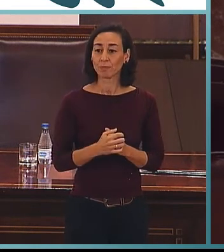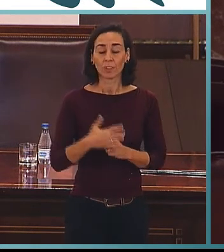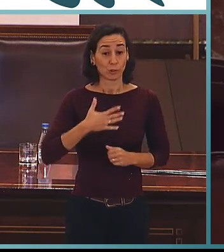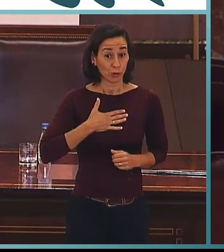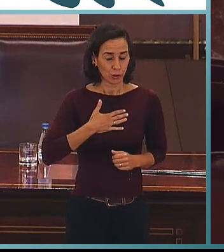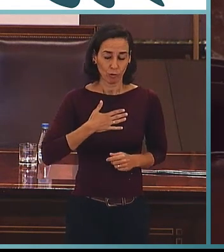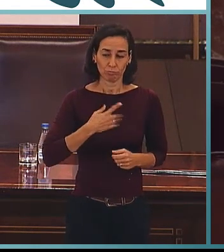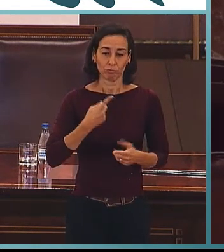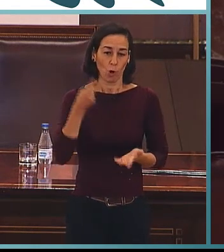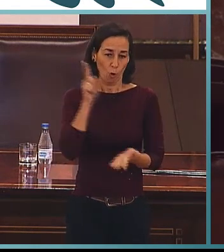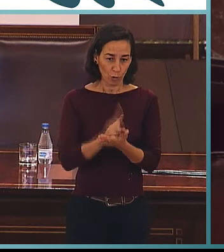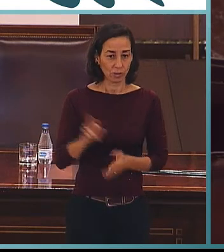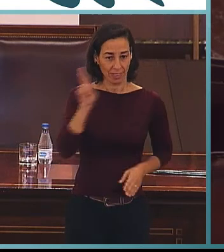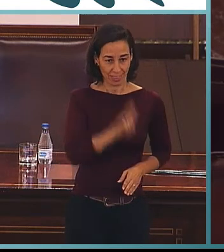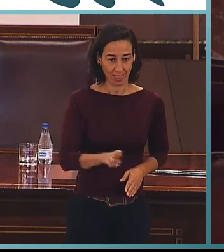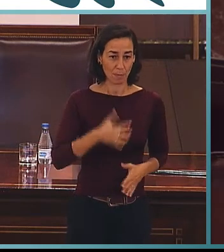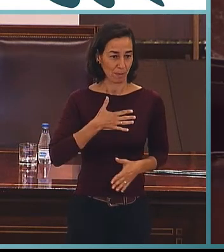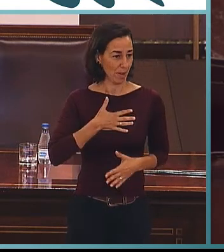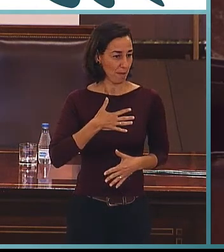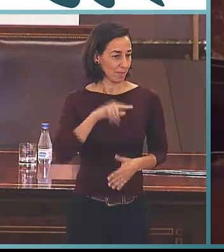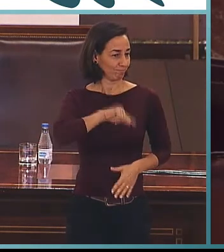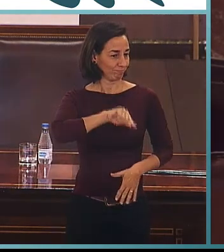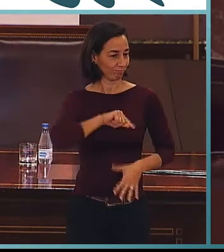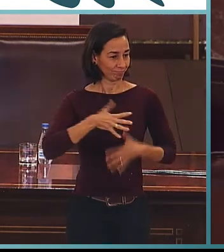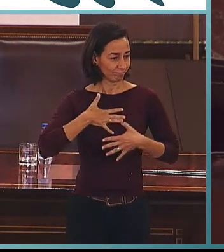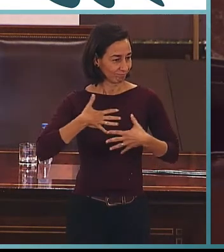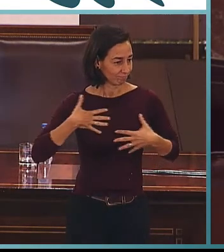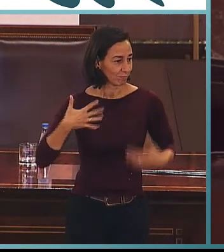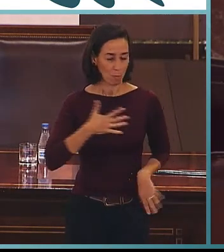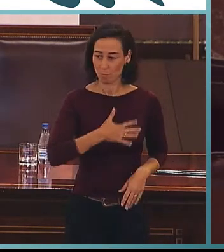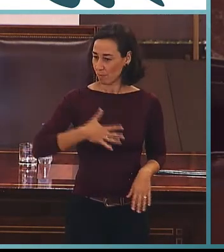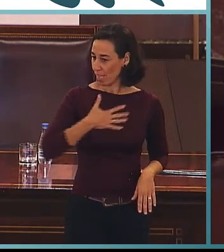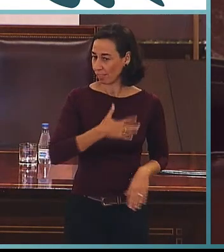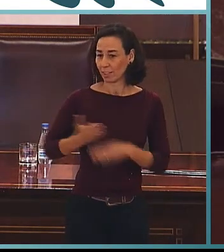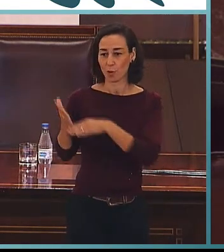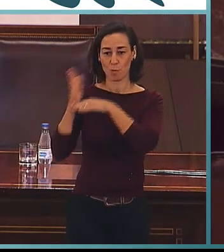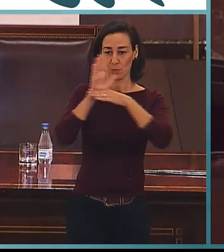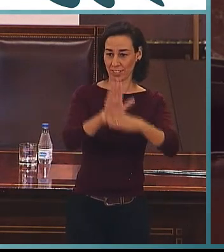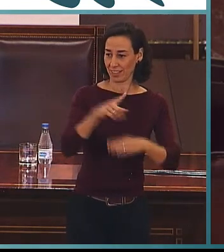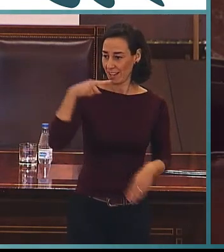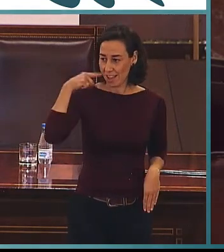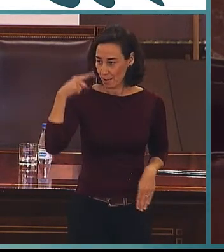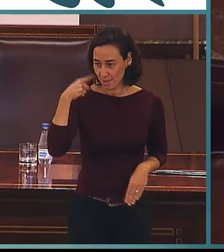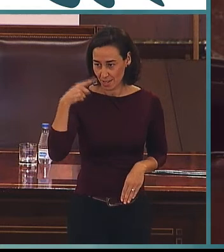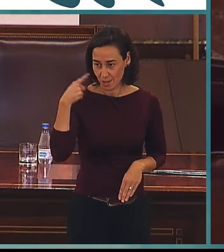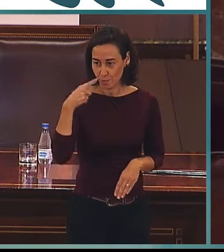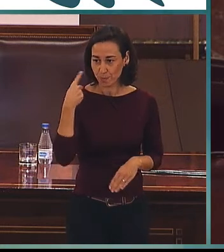mí es especialmente satisfactorio y placentero presentar a Emilio Ferreiro.